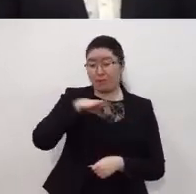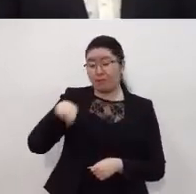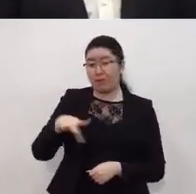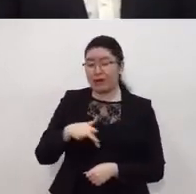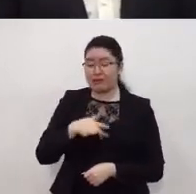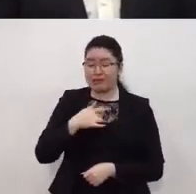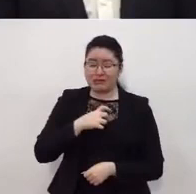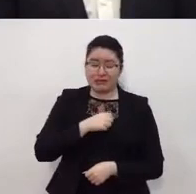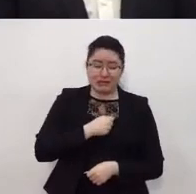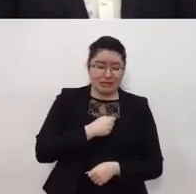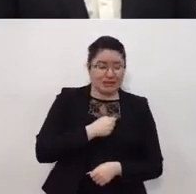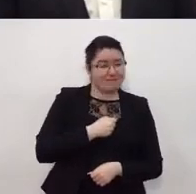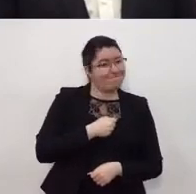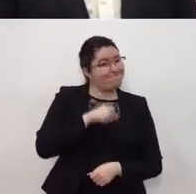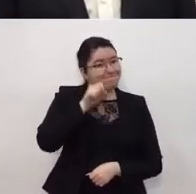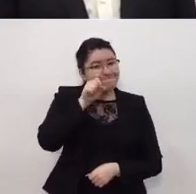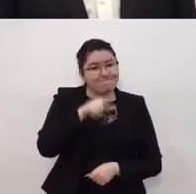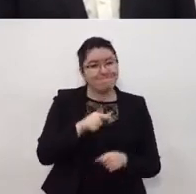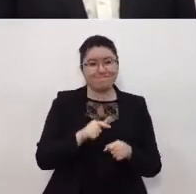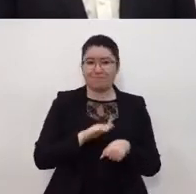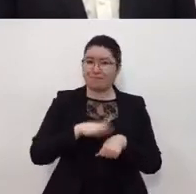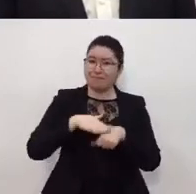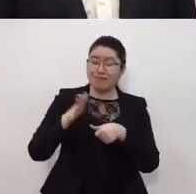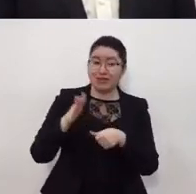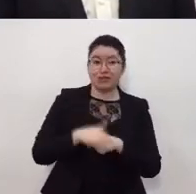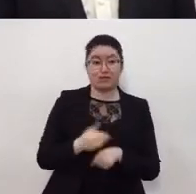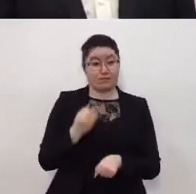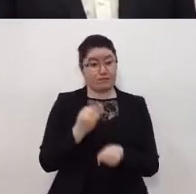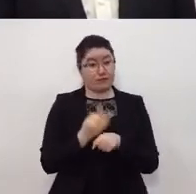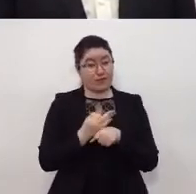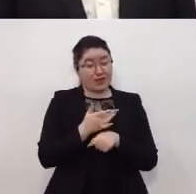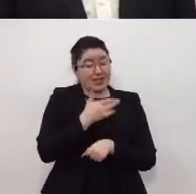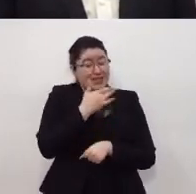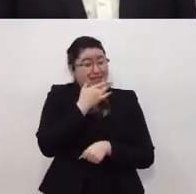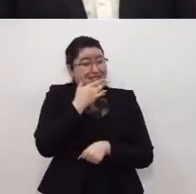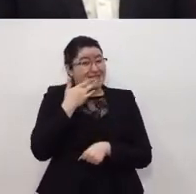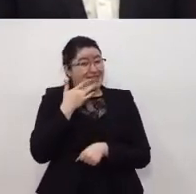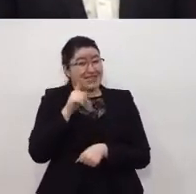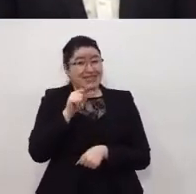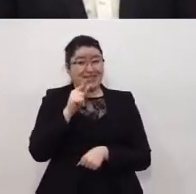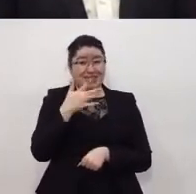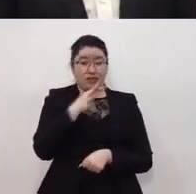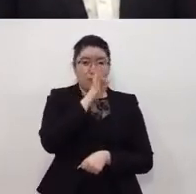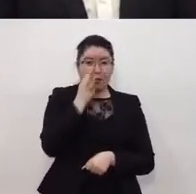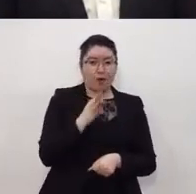la Ciudad de México está hoy en cerca del 75% de la capacidad hospitalaria